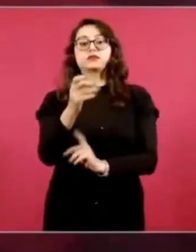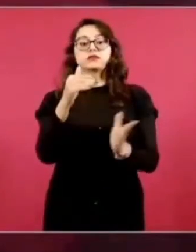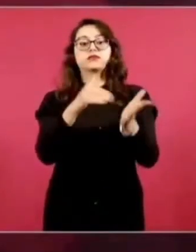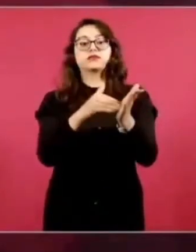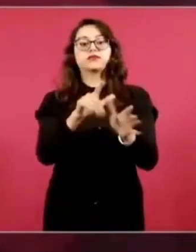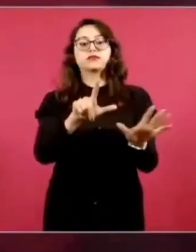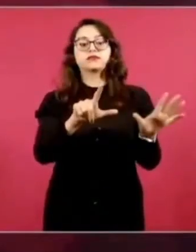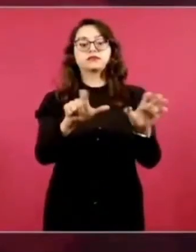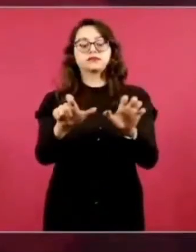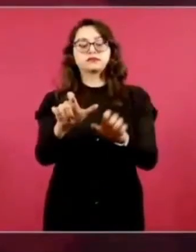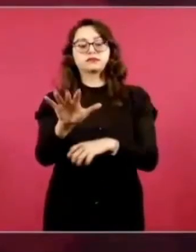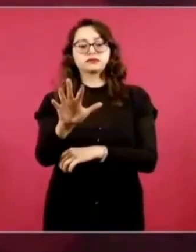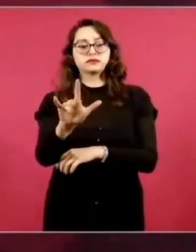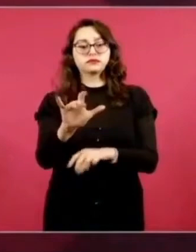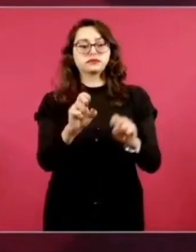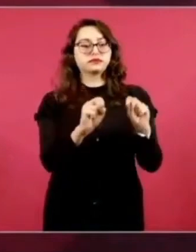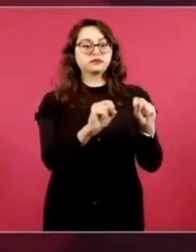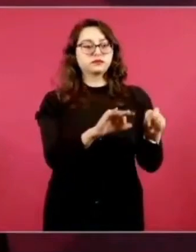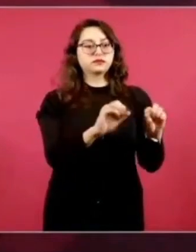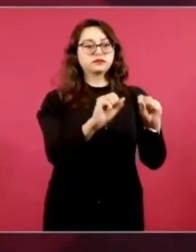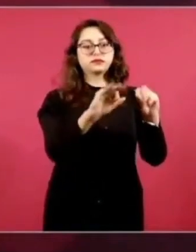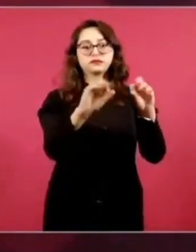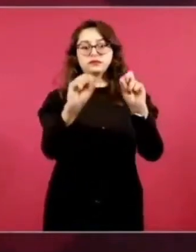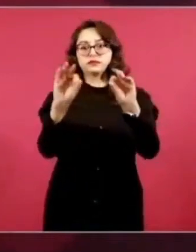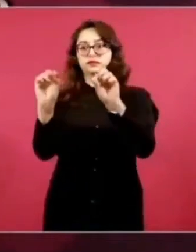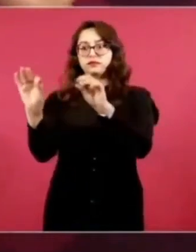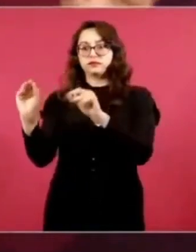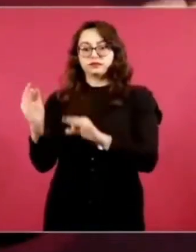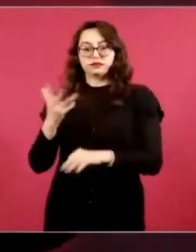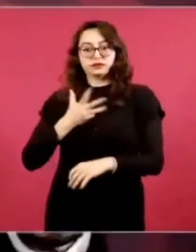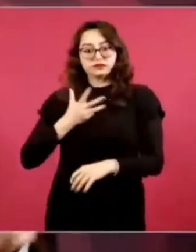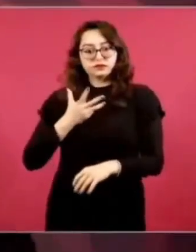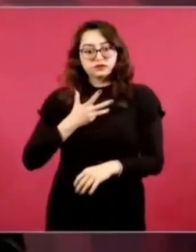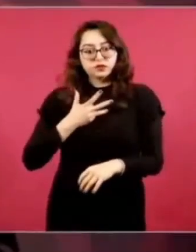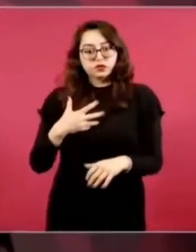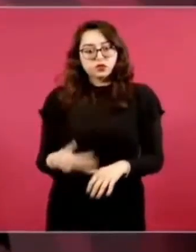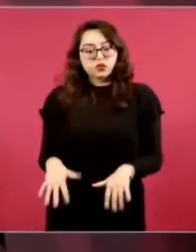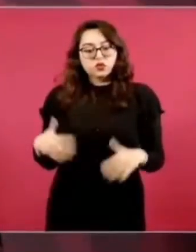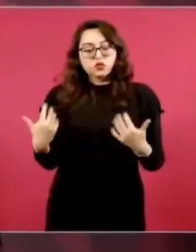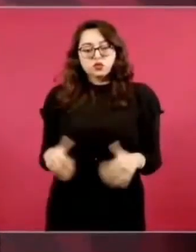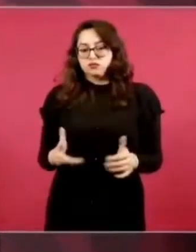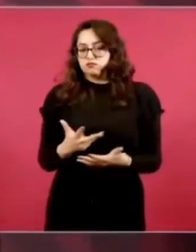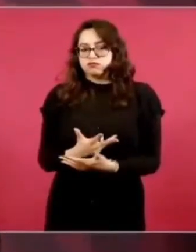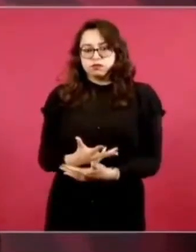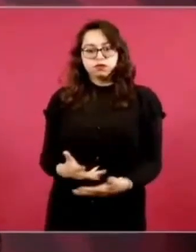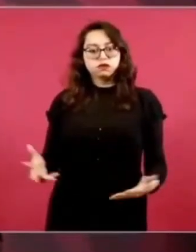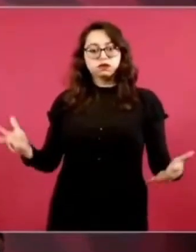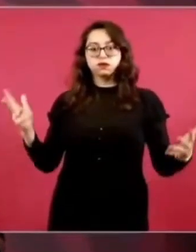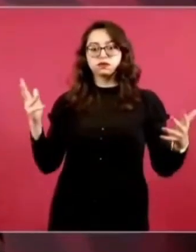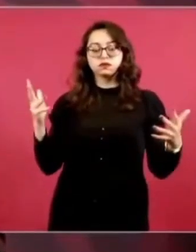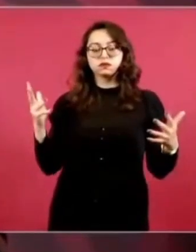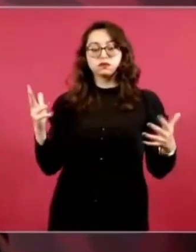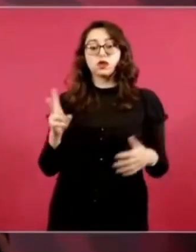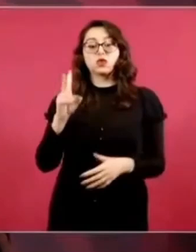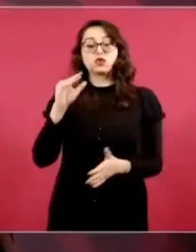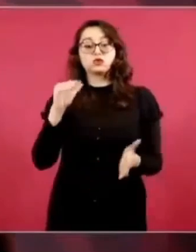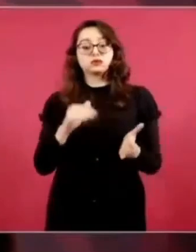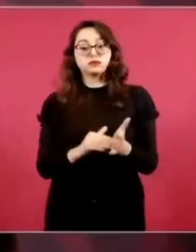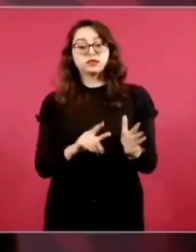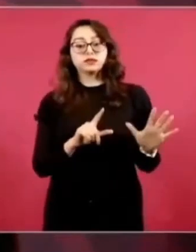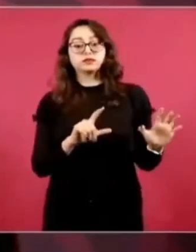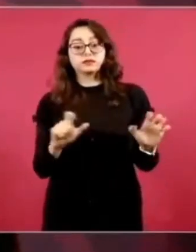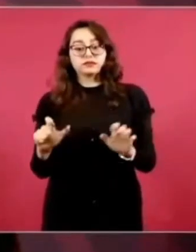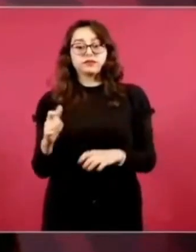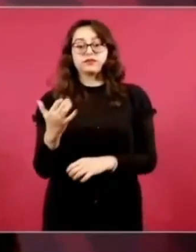sucursales, una cosa única, dos mil 750